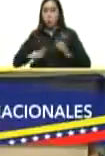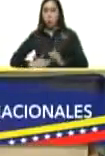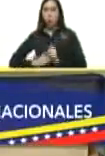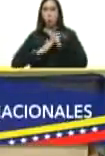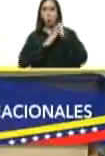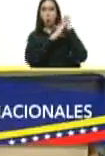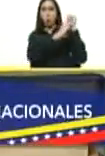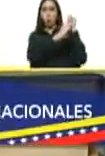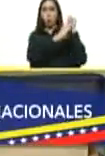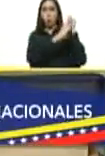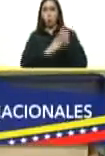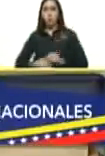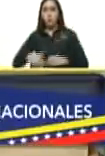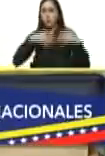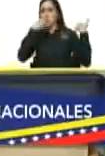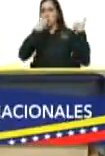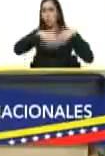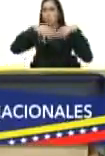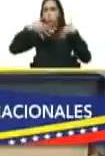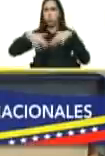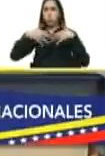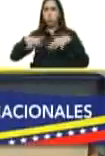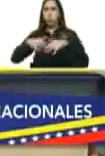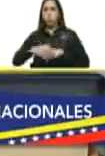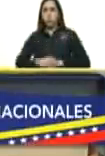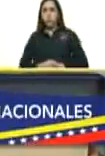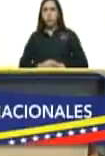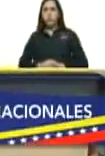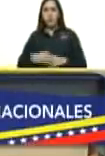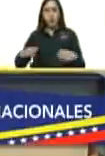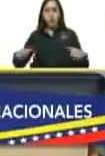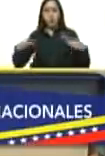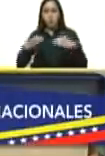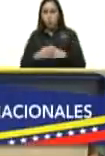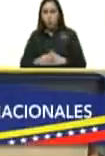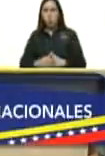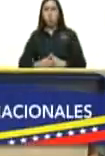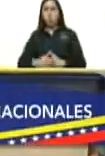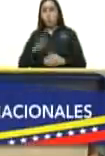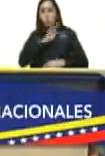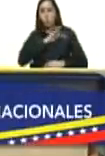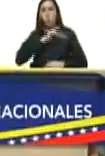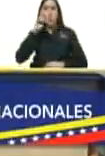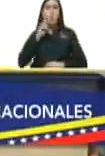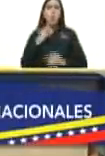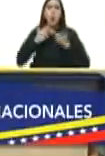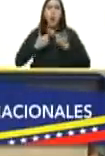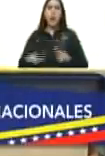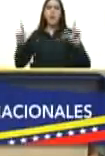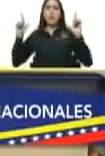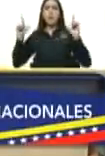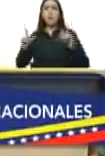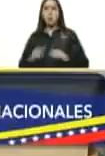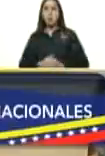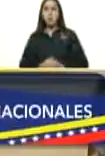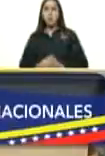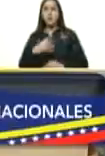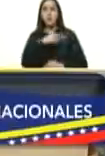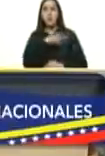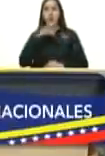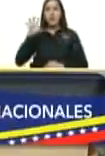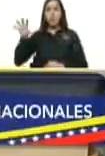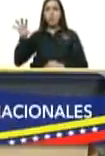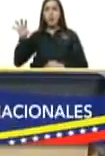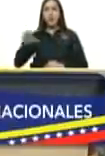Simón Bolívar y las tropas del ejército libertador de Bolívar las tropas del ejército libertador de la república